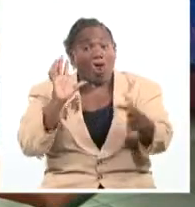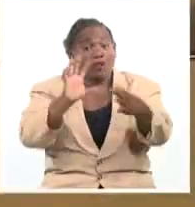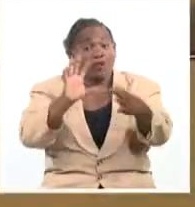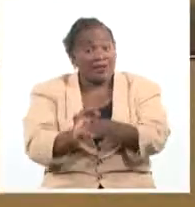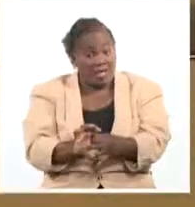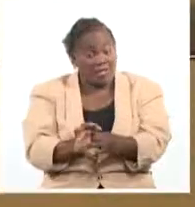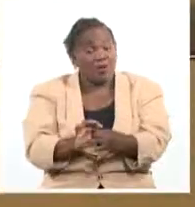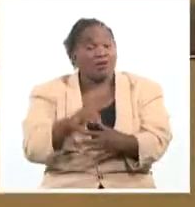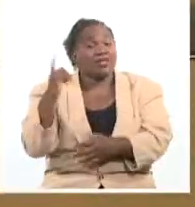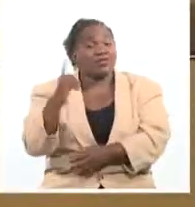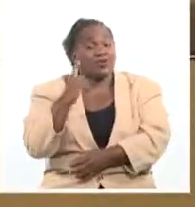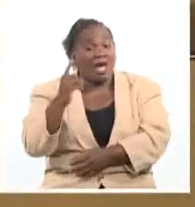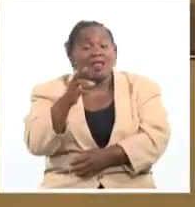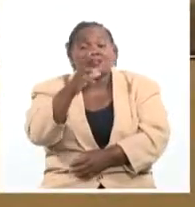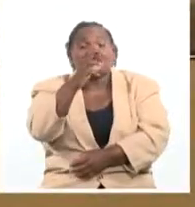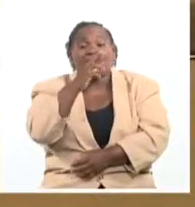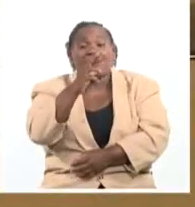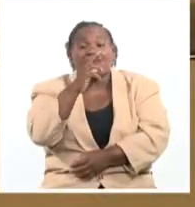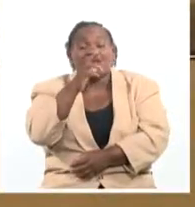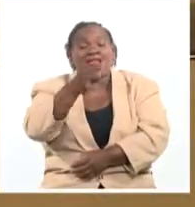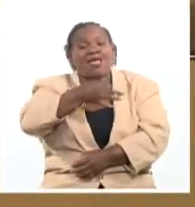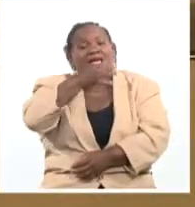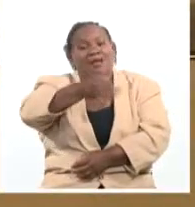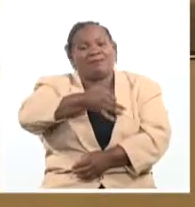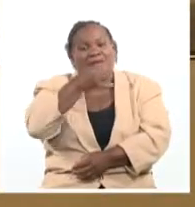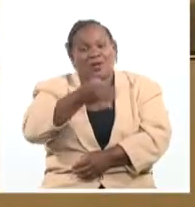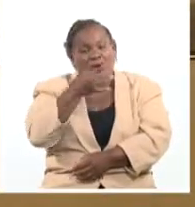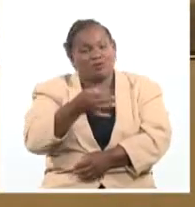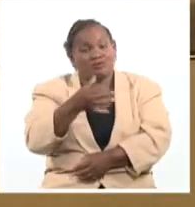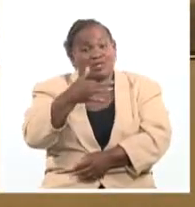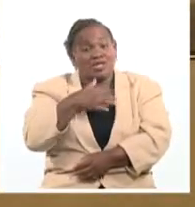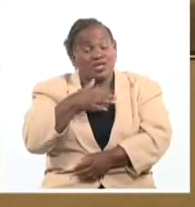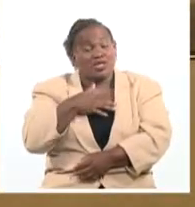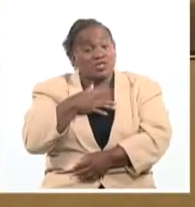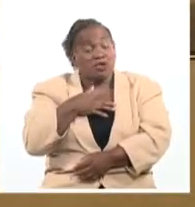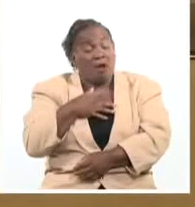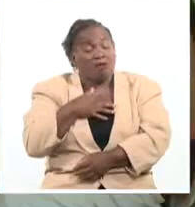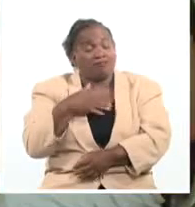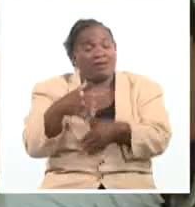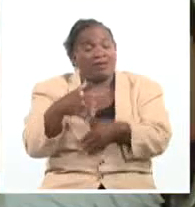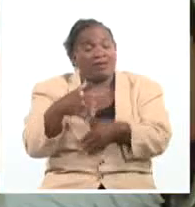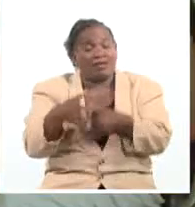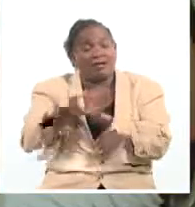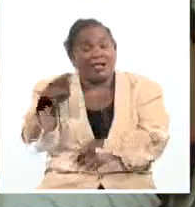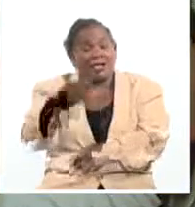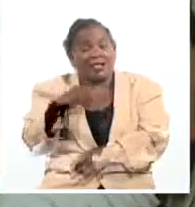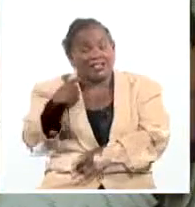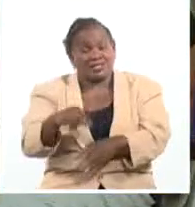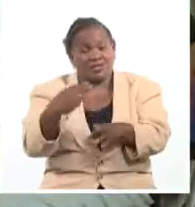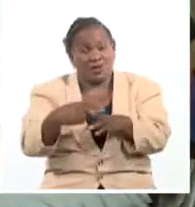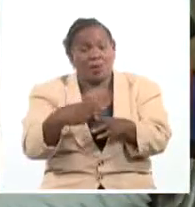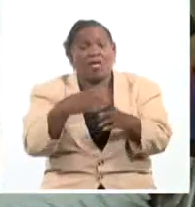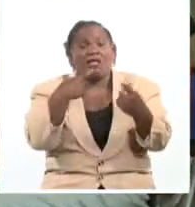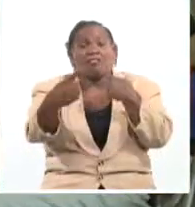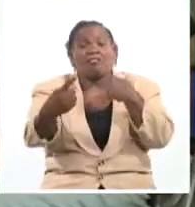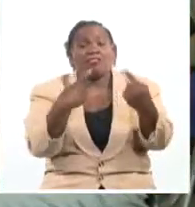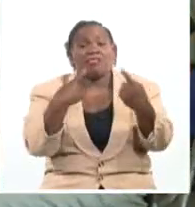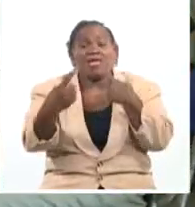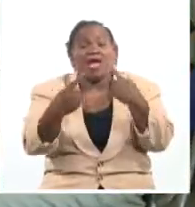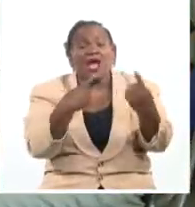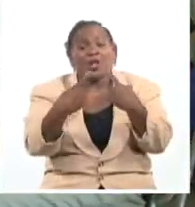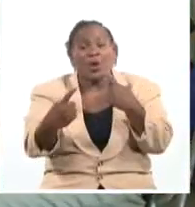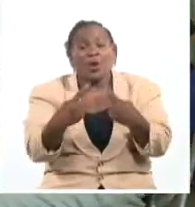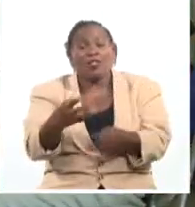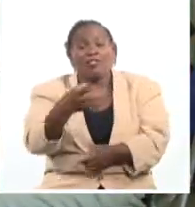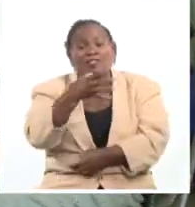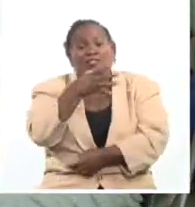defensa de la revolución, habló de un ejercicio que realizó recientemente y que llamó a diálogo virtual de Fidel